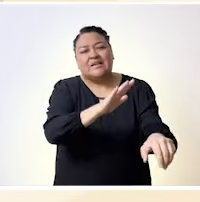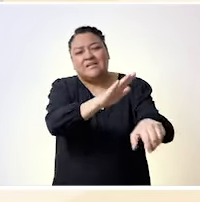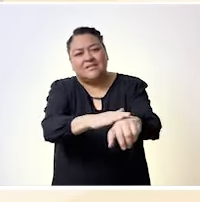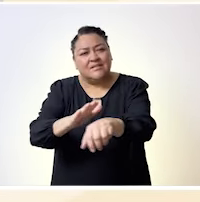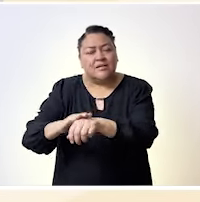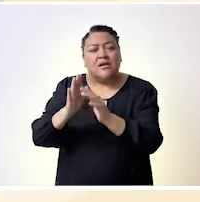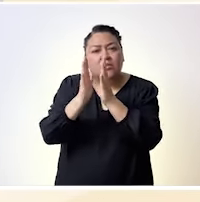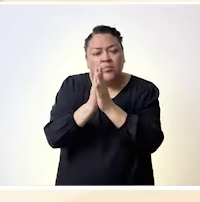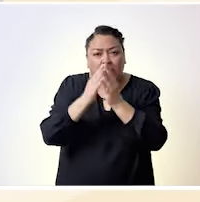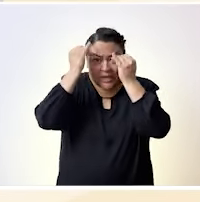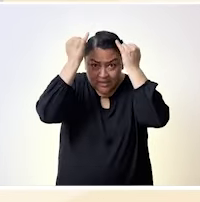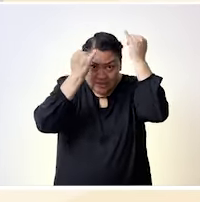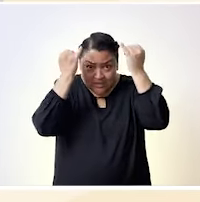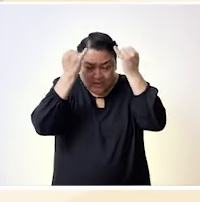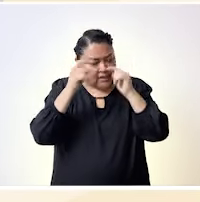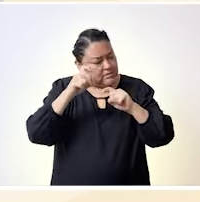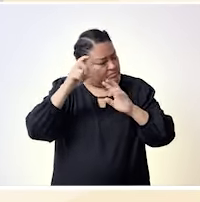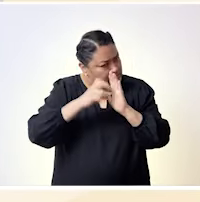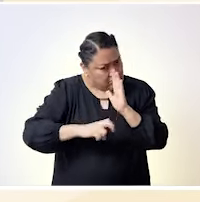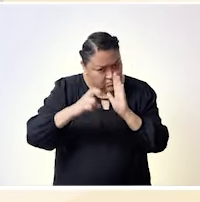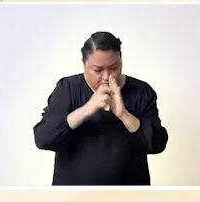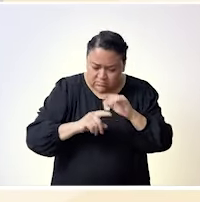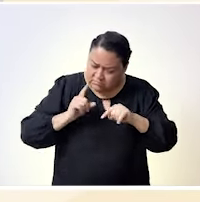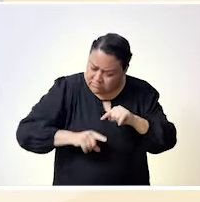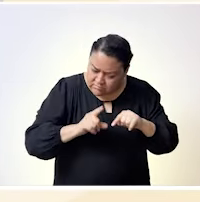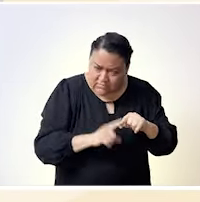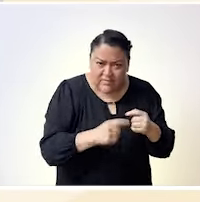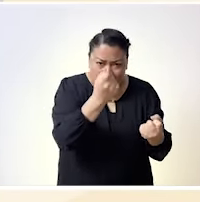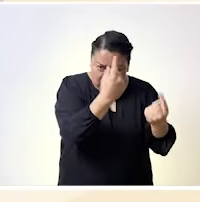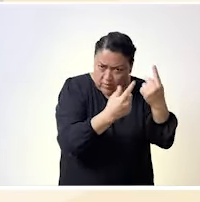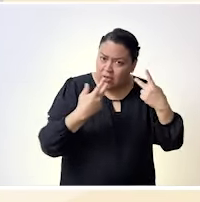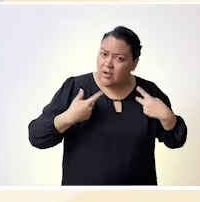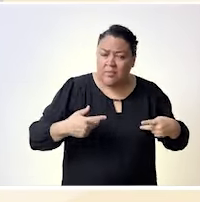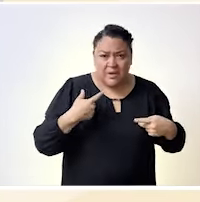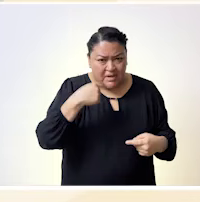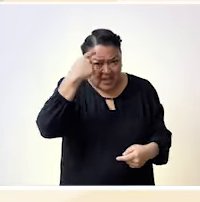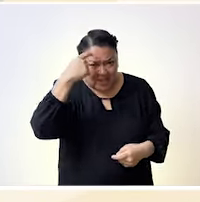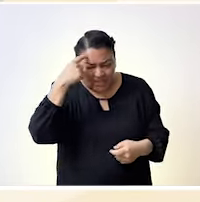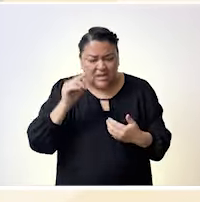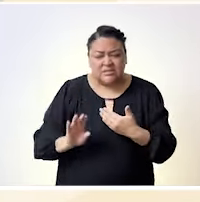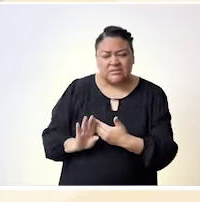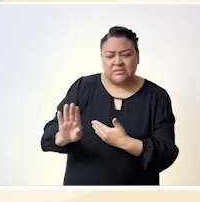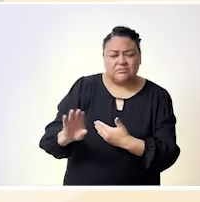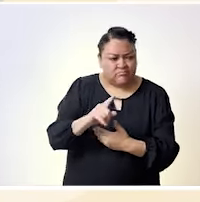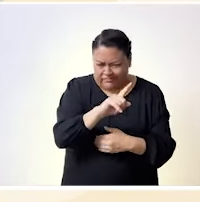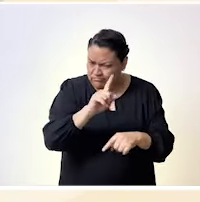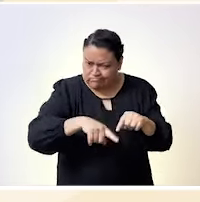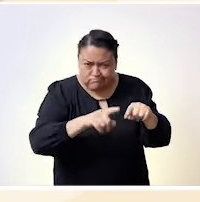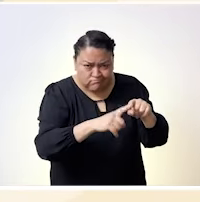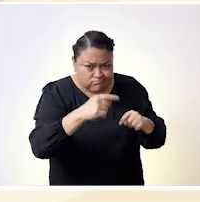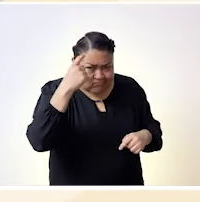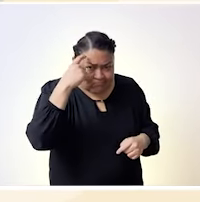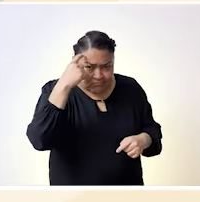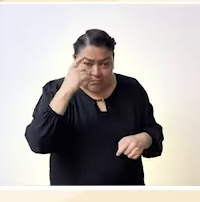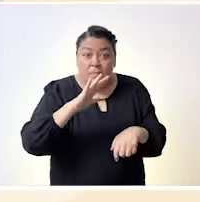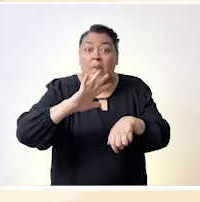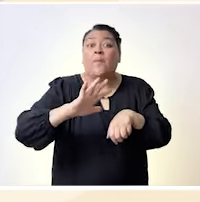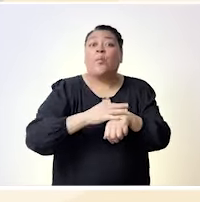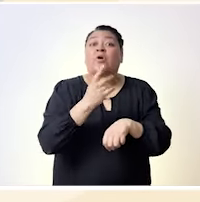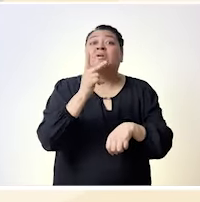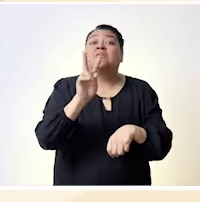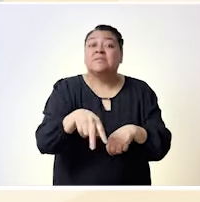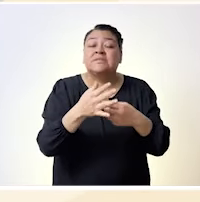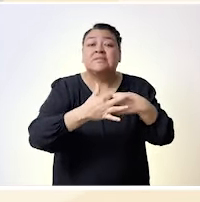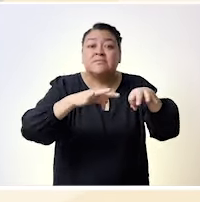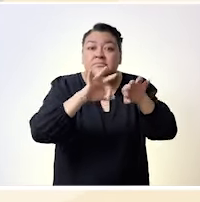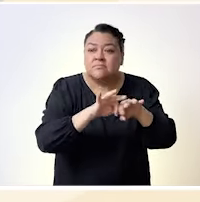Hago un llamado a deconstruir las narrativas excluyentes que aún permean nuestra sociedad, ya